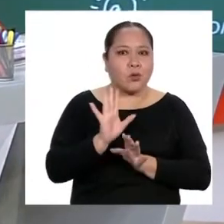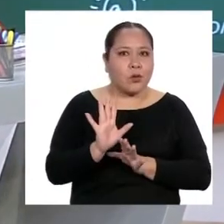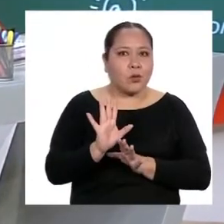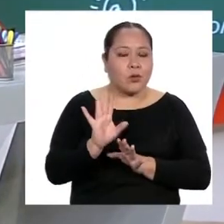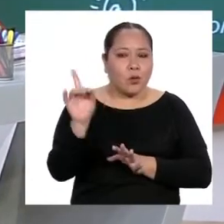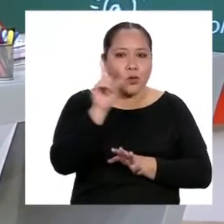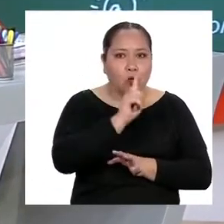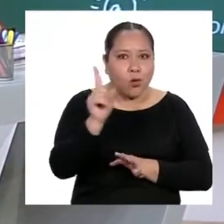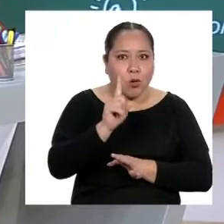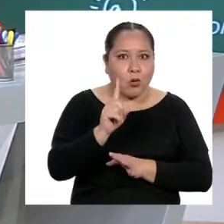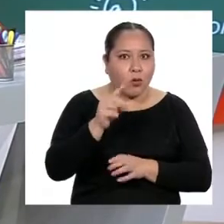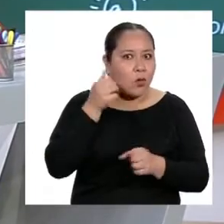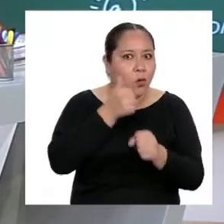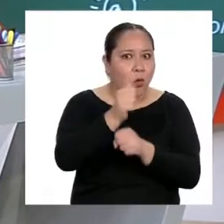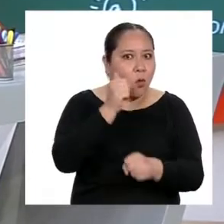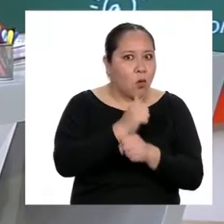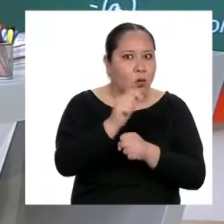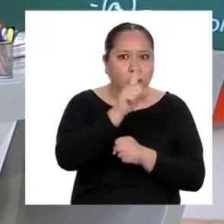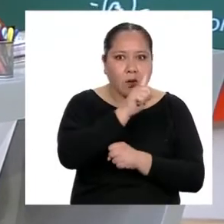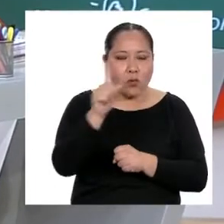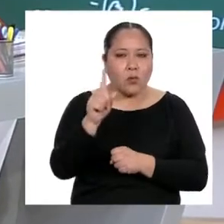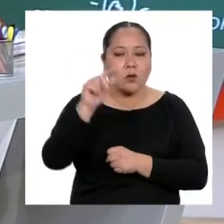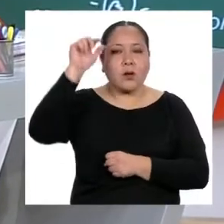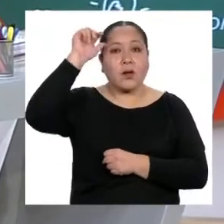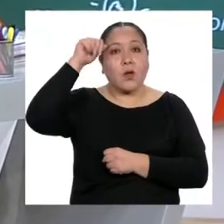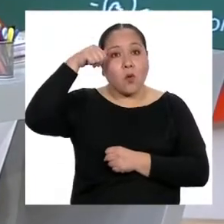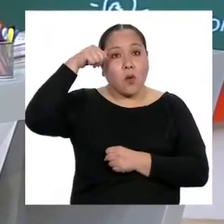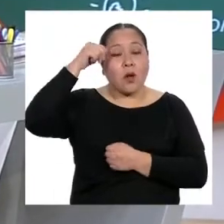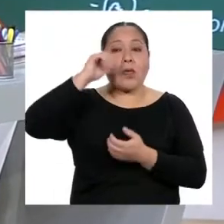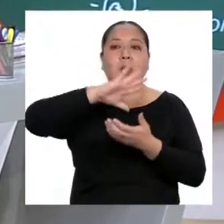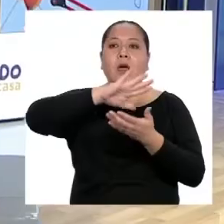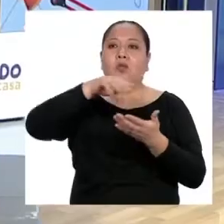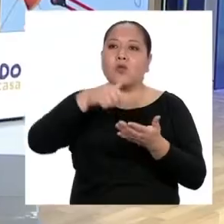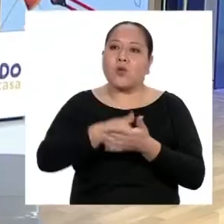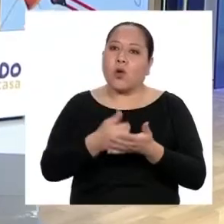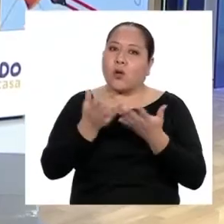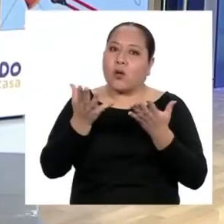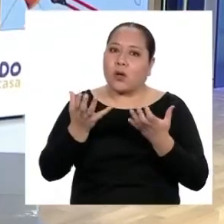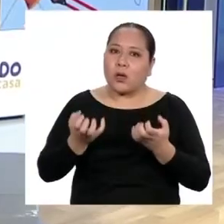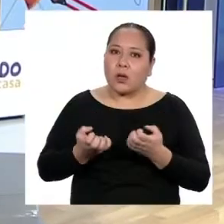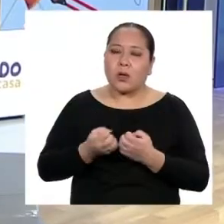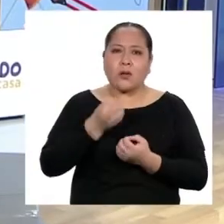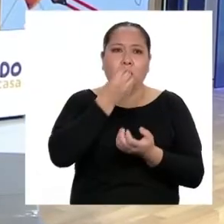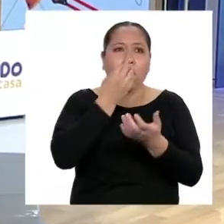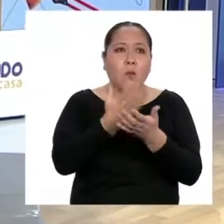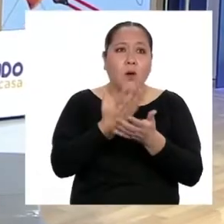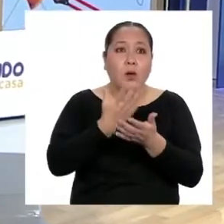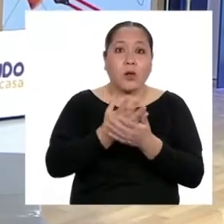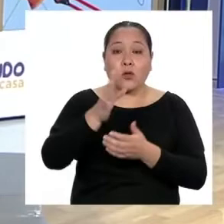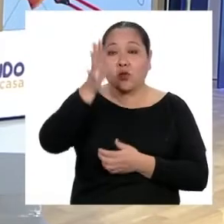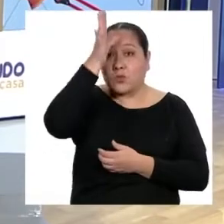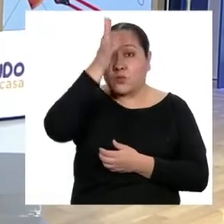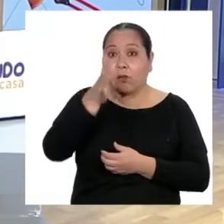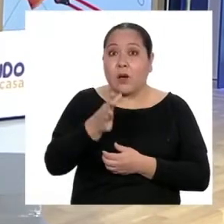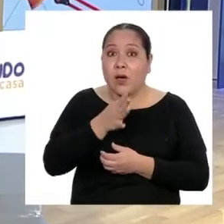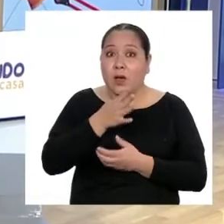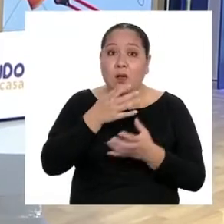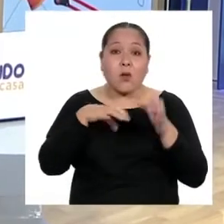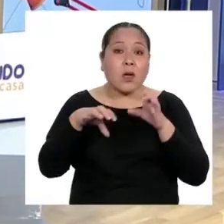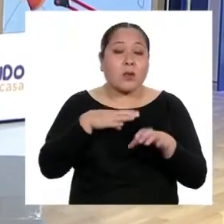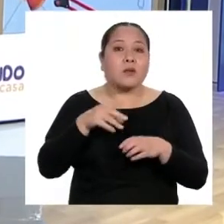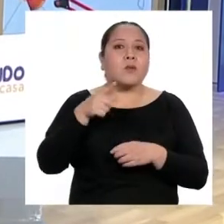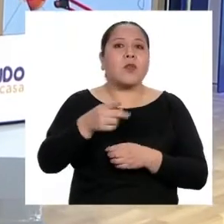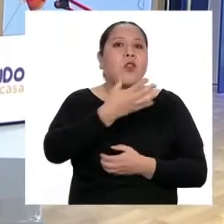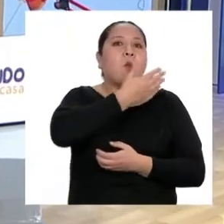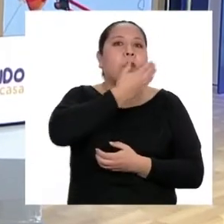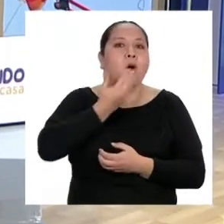¡Aprendo Disculpes, recuerda que todas sus intenciones son muy buenas. Tus padres lo hacen porque es la mejor